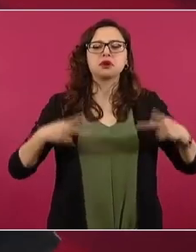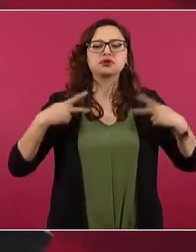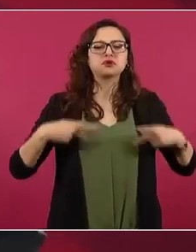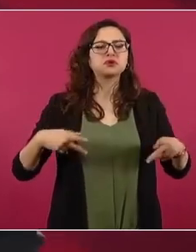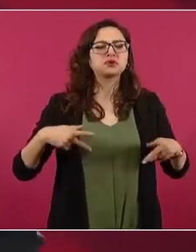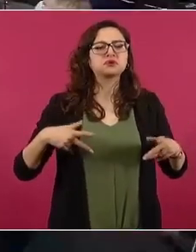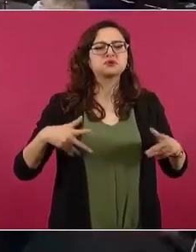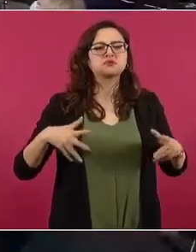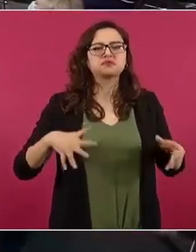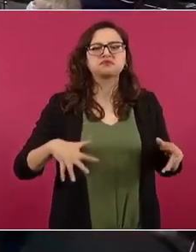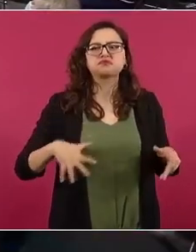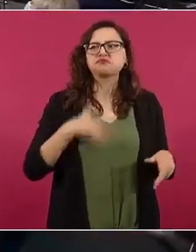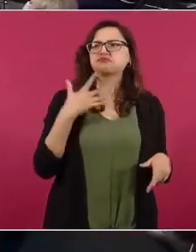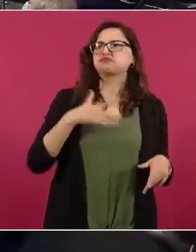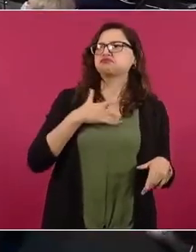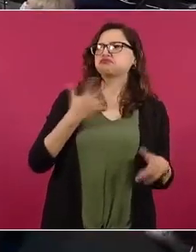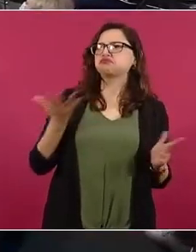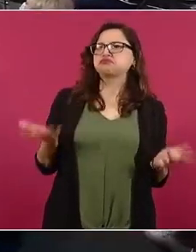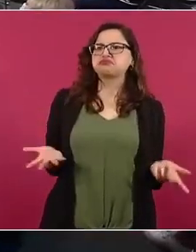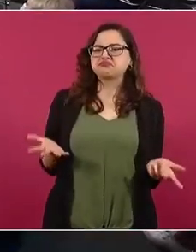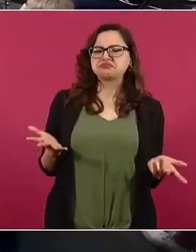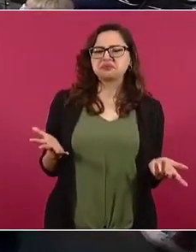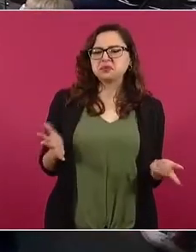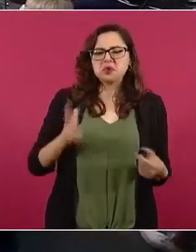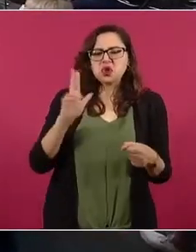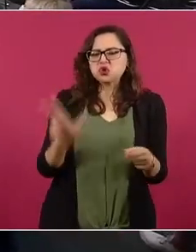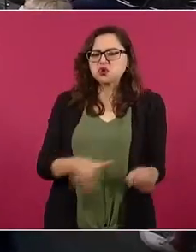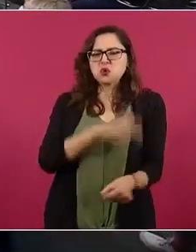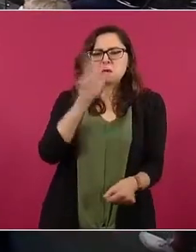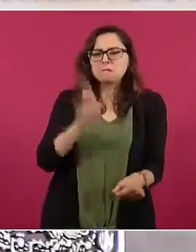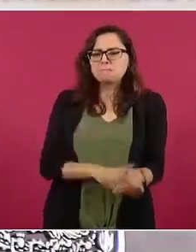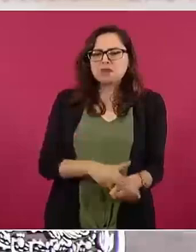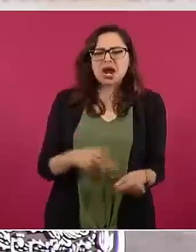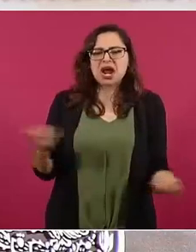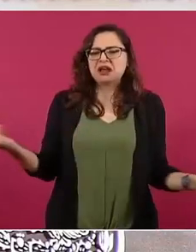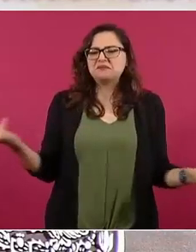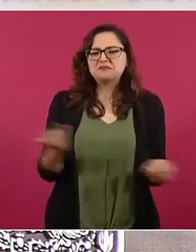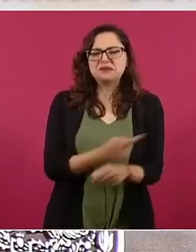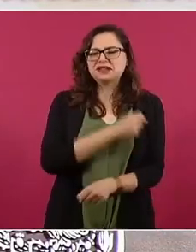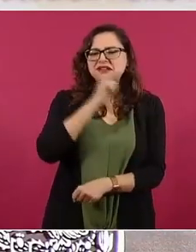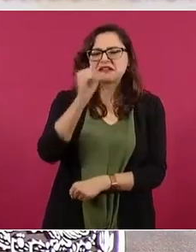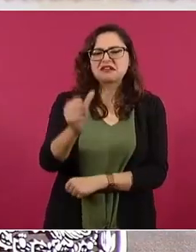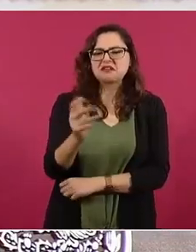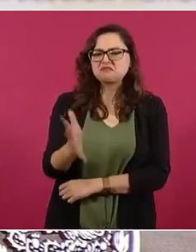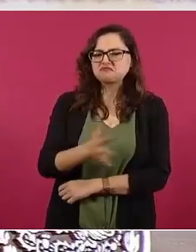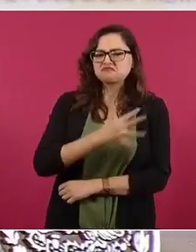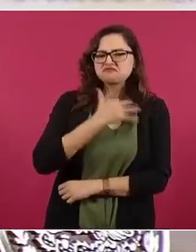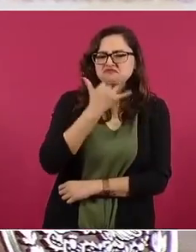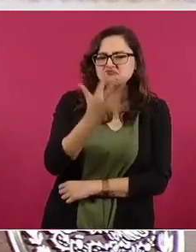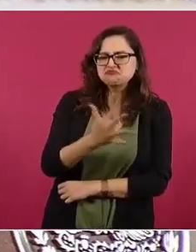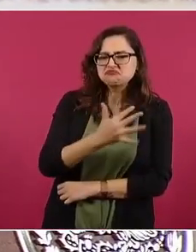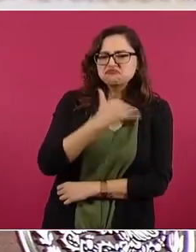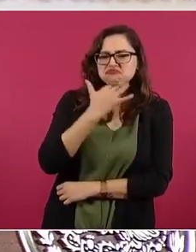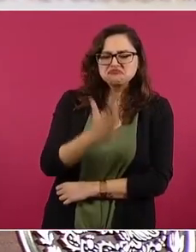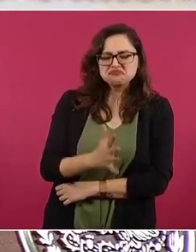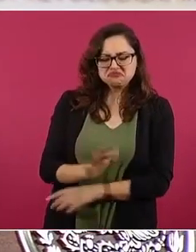es más, se aplaudía al corrupto.